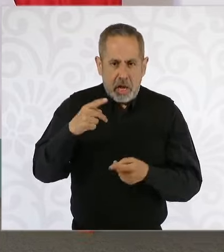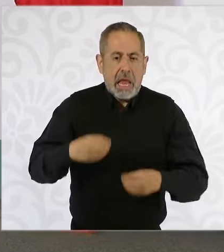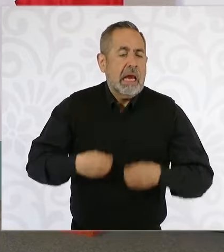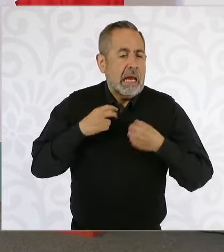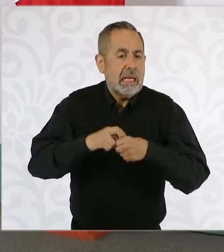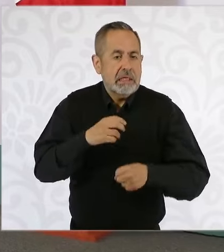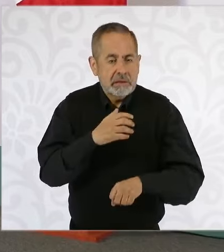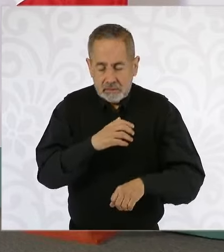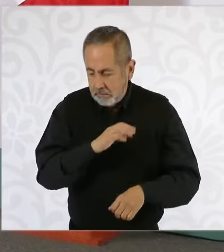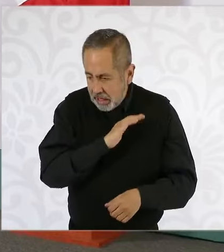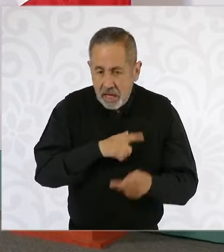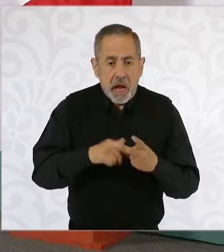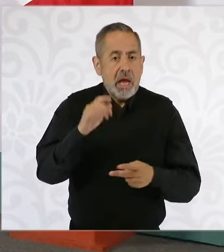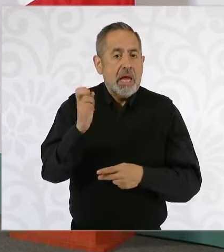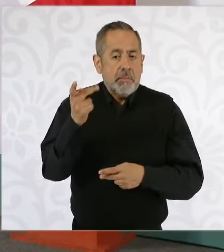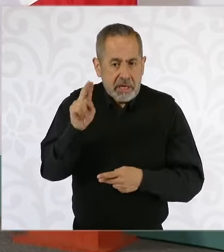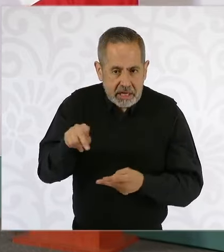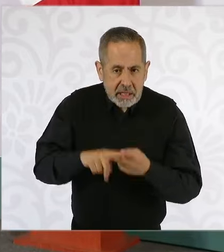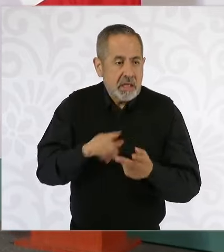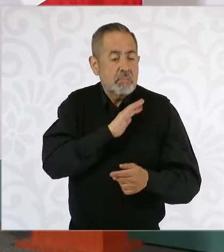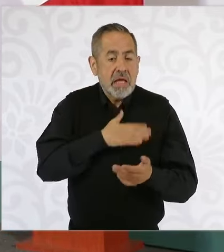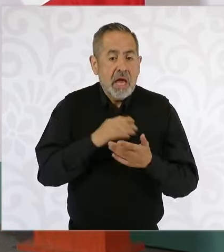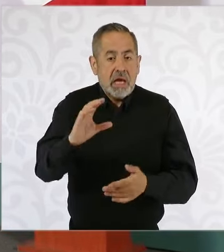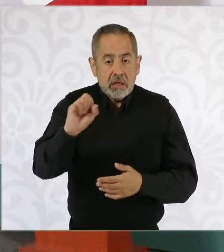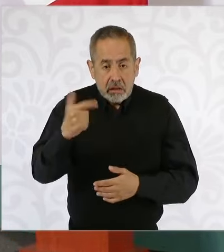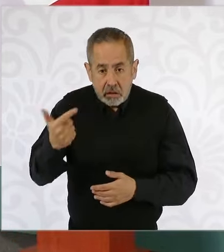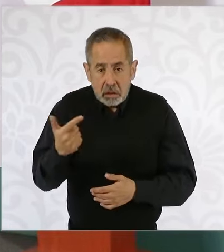Peña Nieto vive en España y Salinas de Gortari.